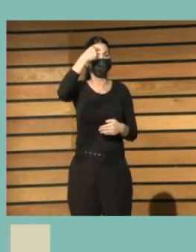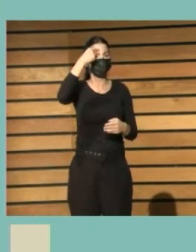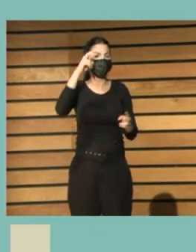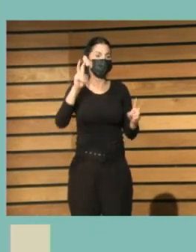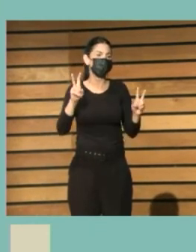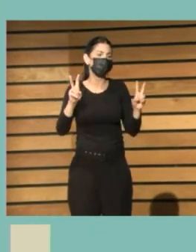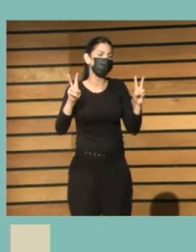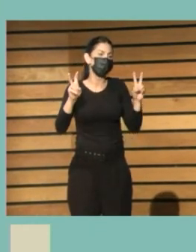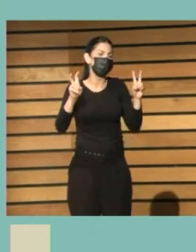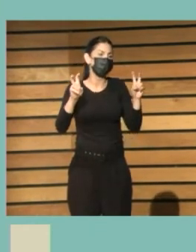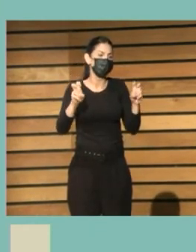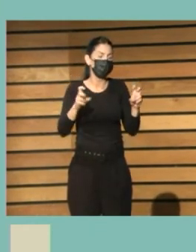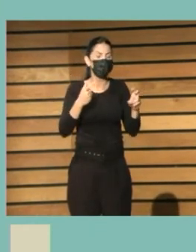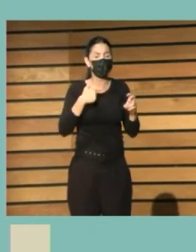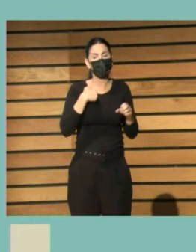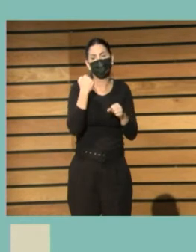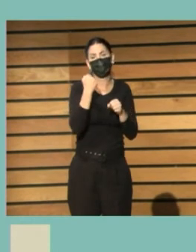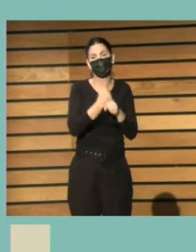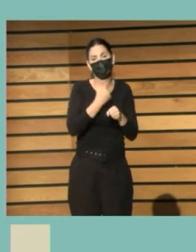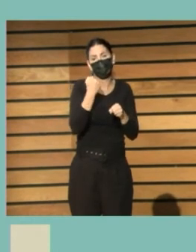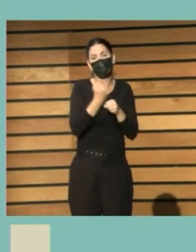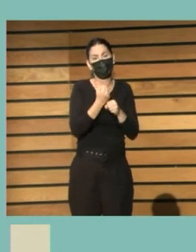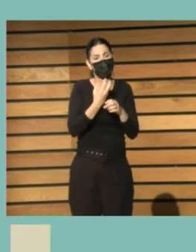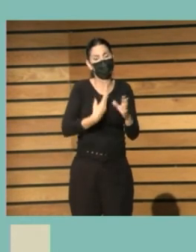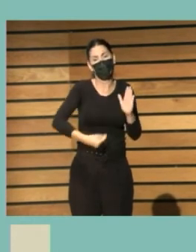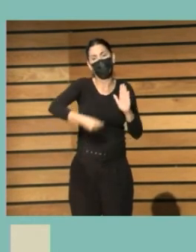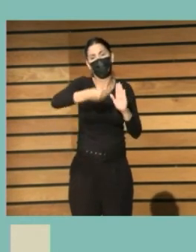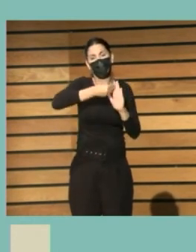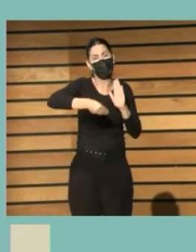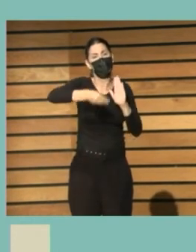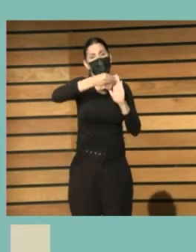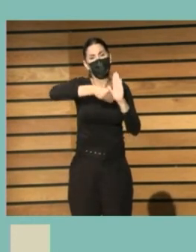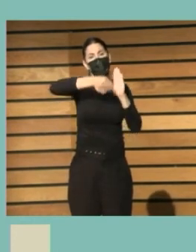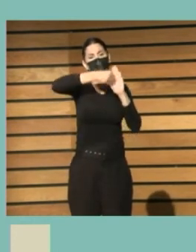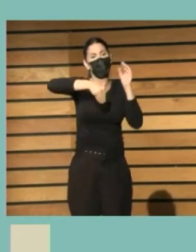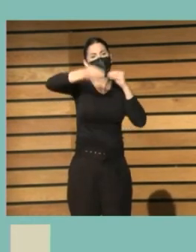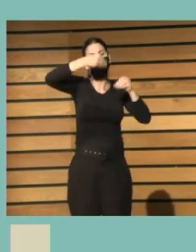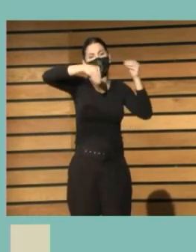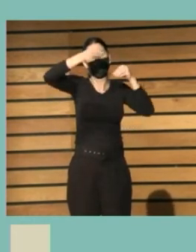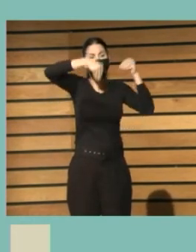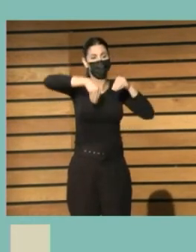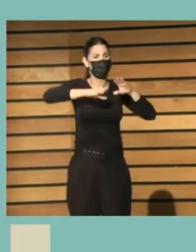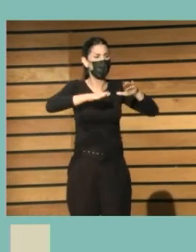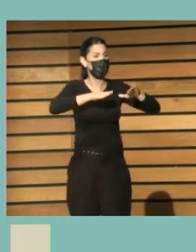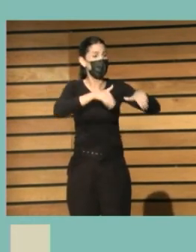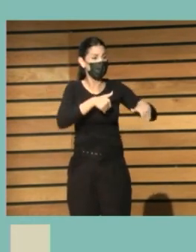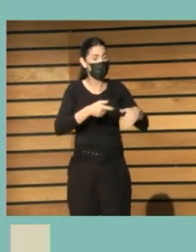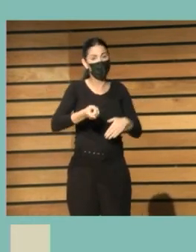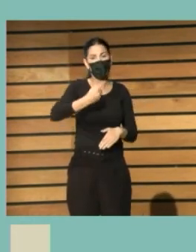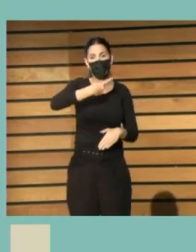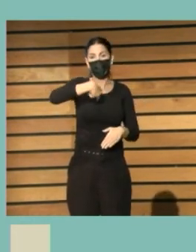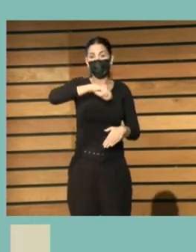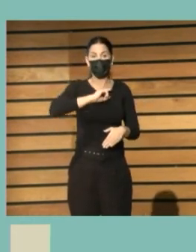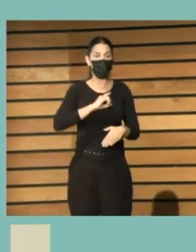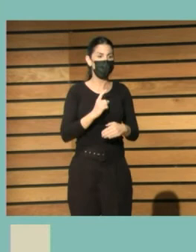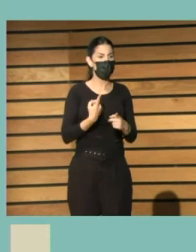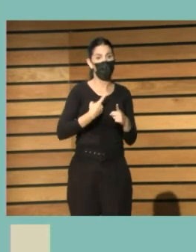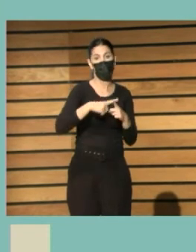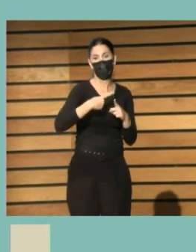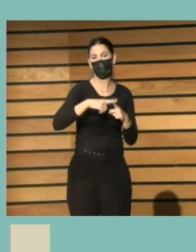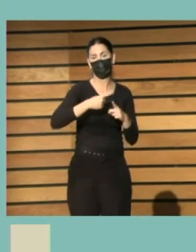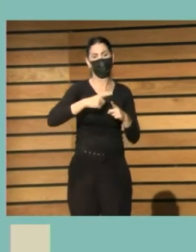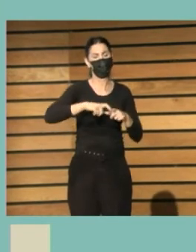ponernos mucho más trabajo a todo el trabajo que tenemos ya lo ha comentado un poco Gloria es que al final estamos abarcando quizá mucho pero en este caso